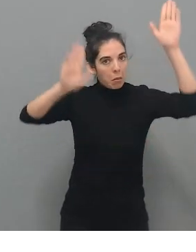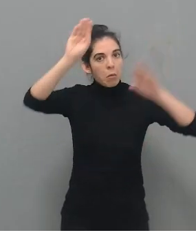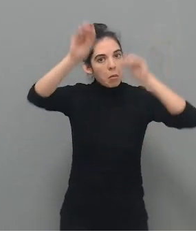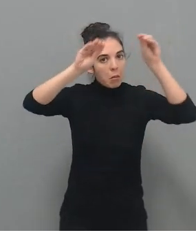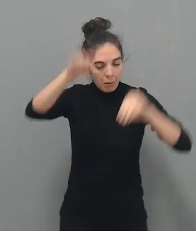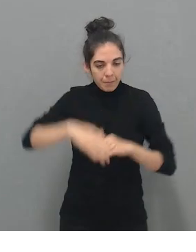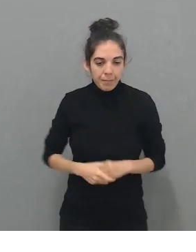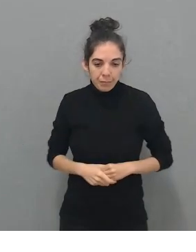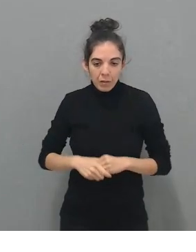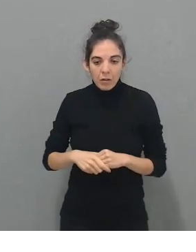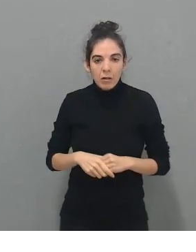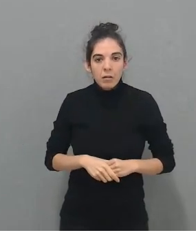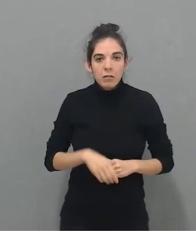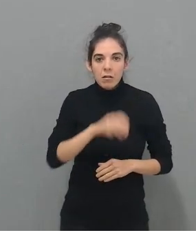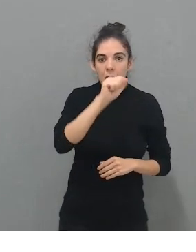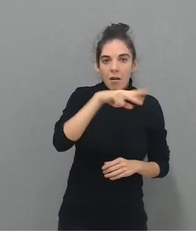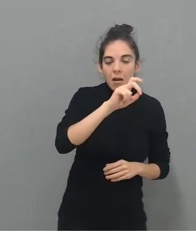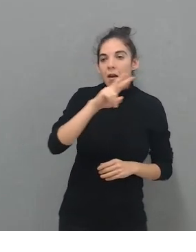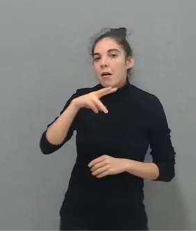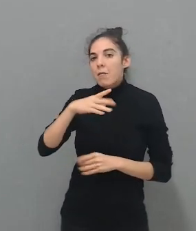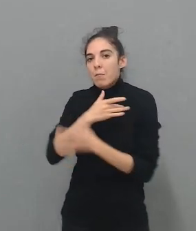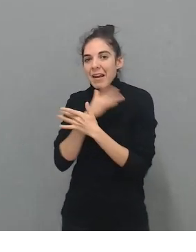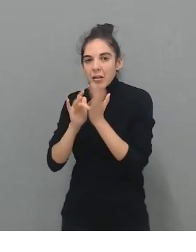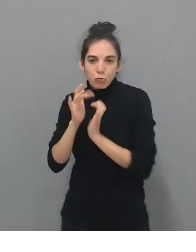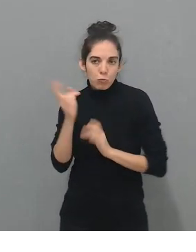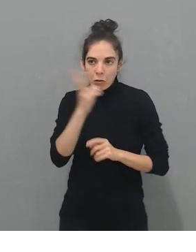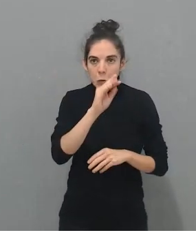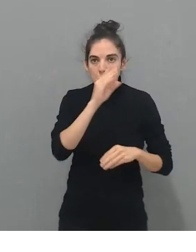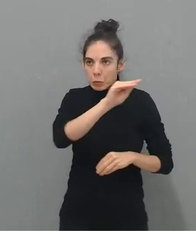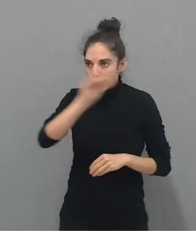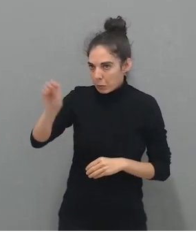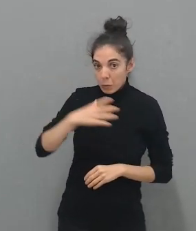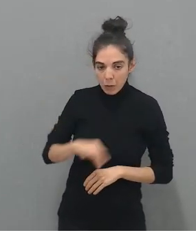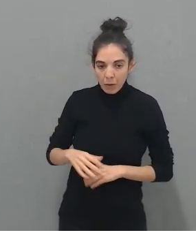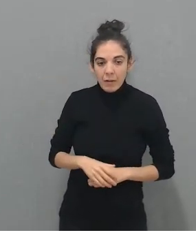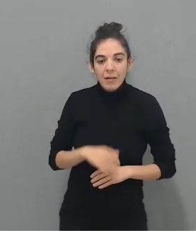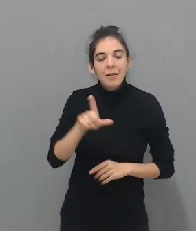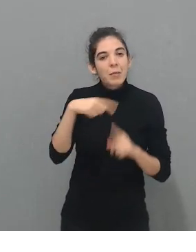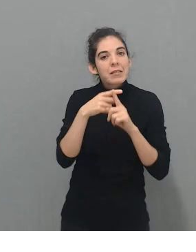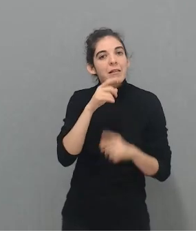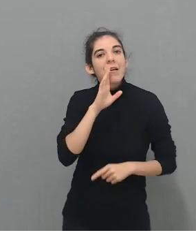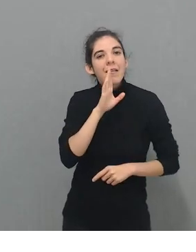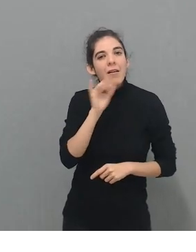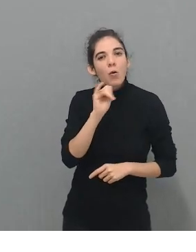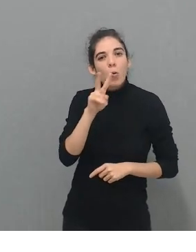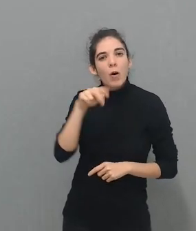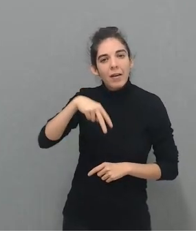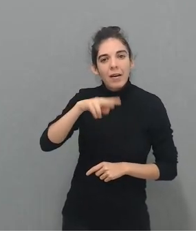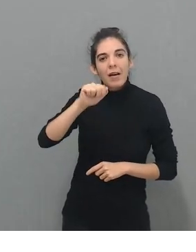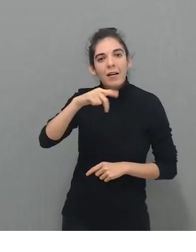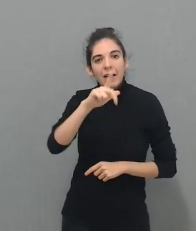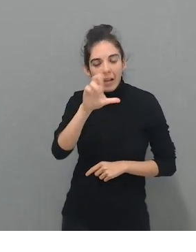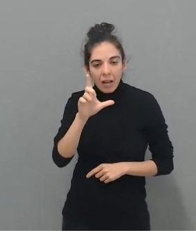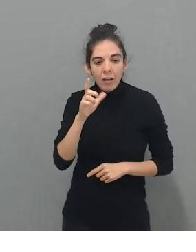tanto Ana como María Jesús. Yo os he escuchado hablar, por cierto, Juan Ángel. Juan Ángel, ¿pudo ver un partido de fútbol